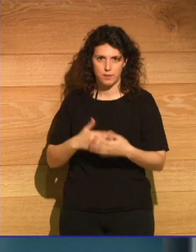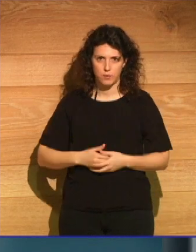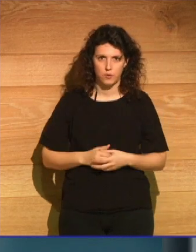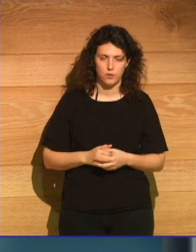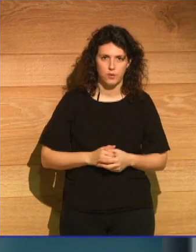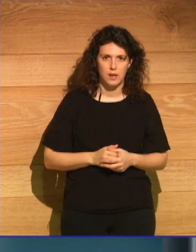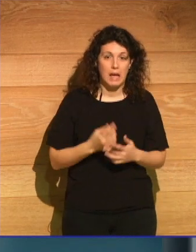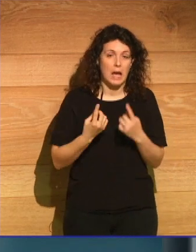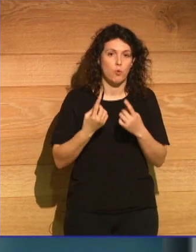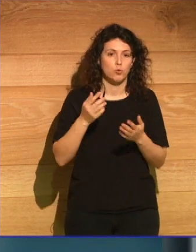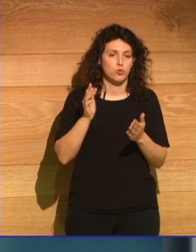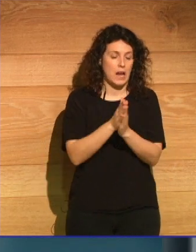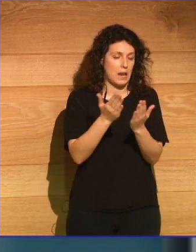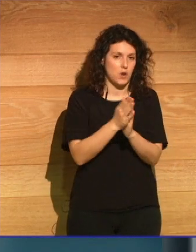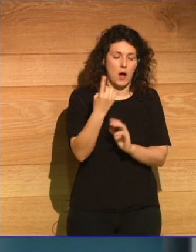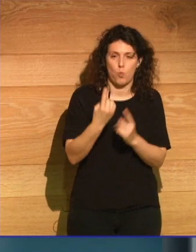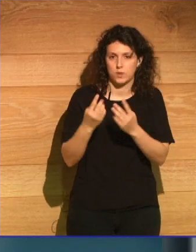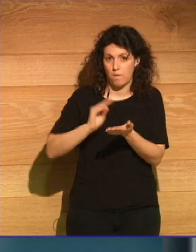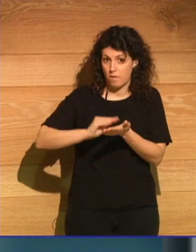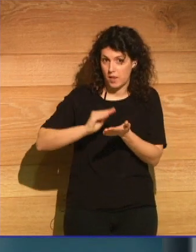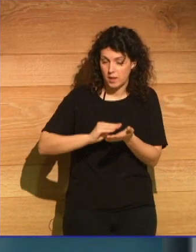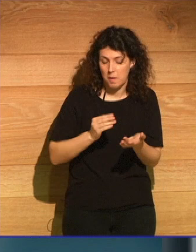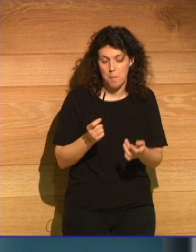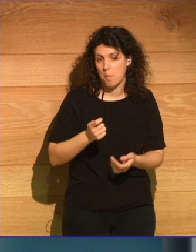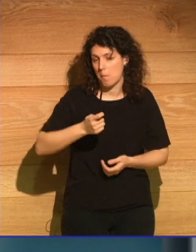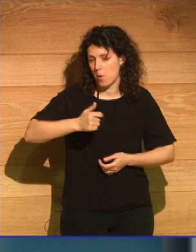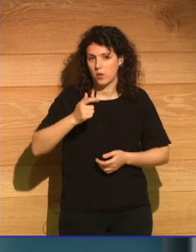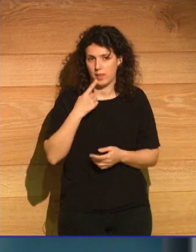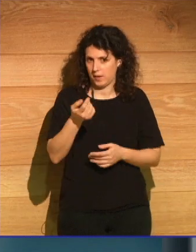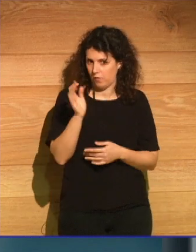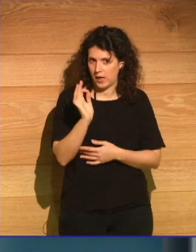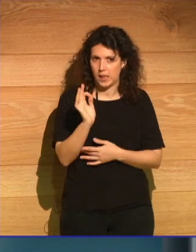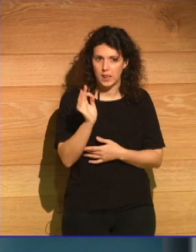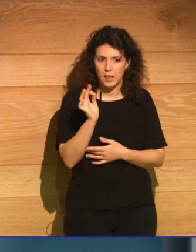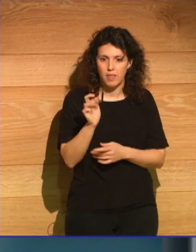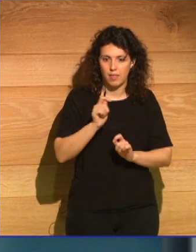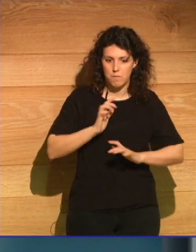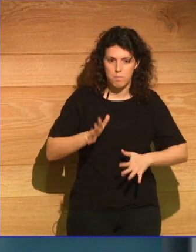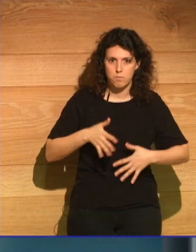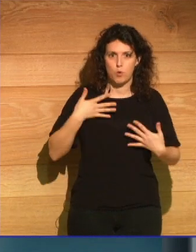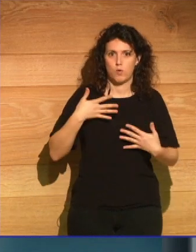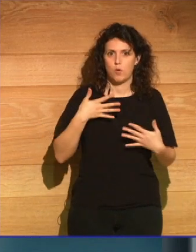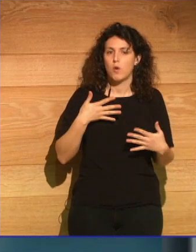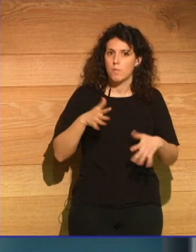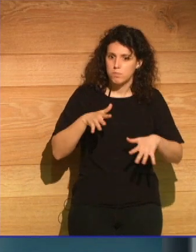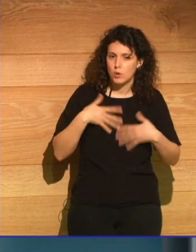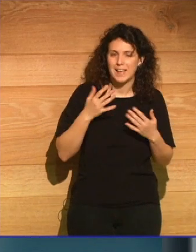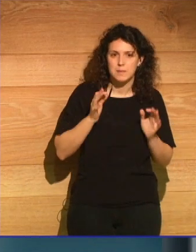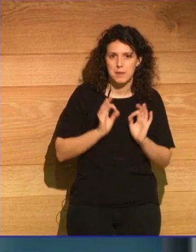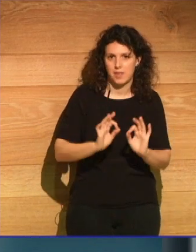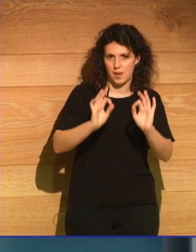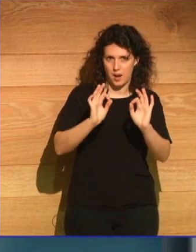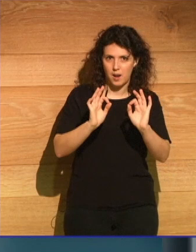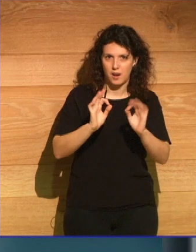A veces algunos libros, la verdad es que pocos a decir verdad, te sorprenden de una manera muy especial.